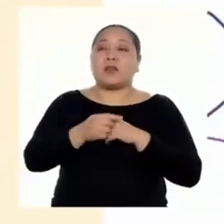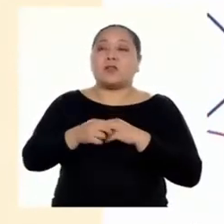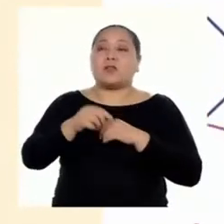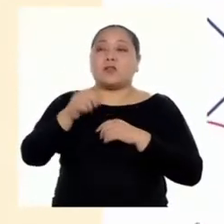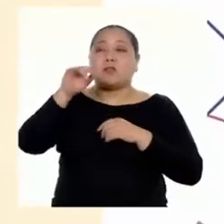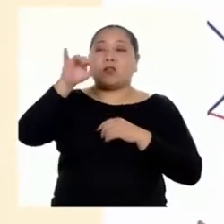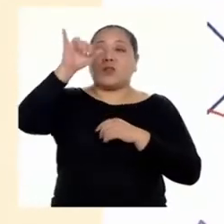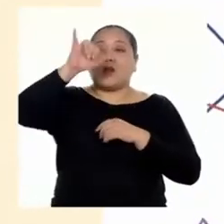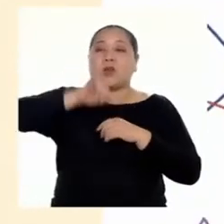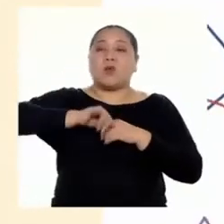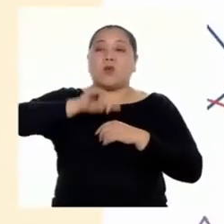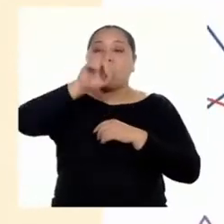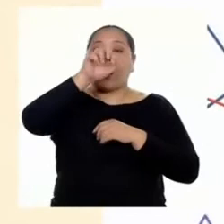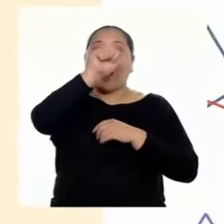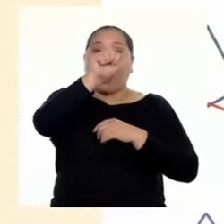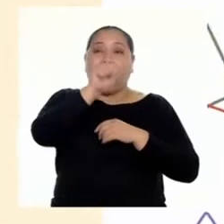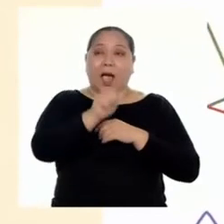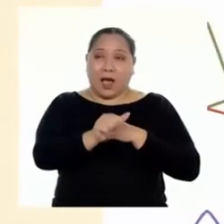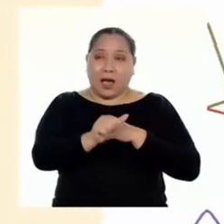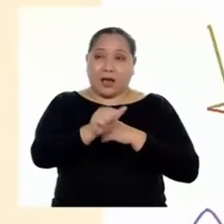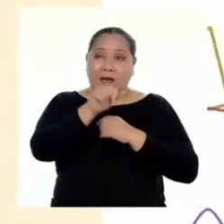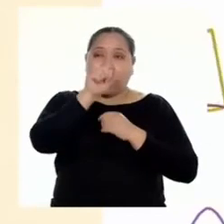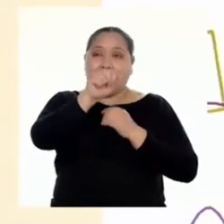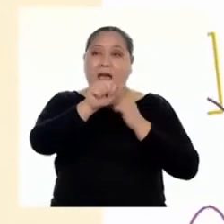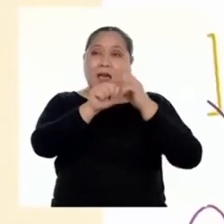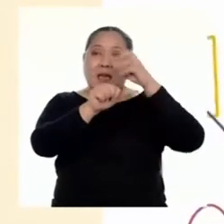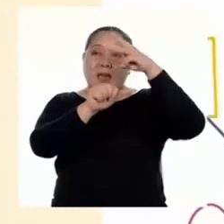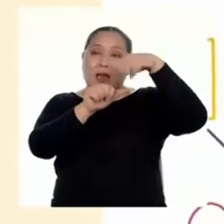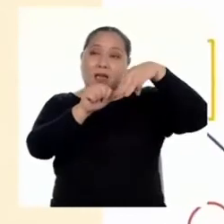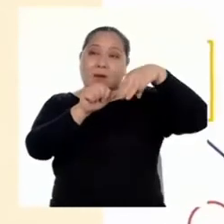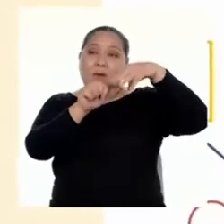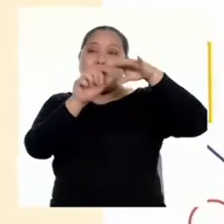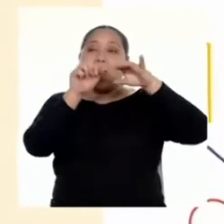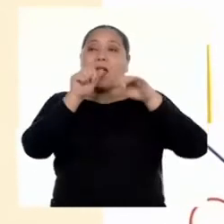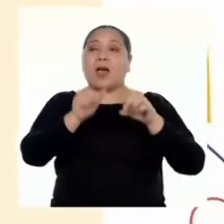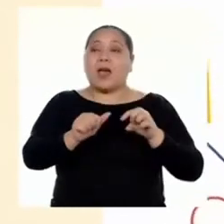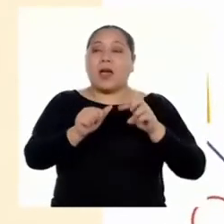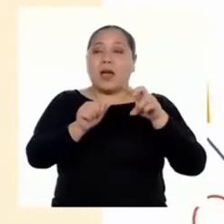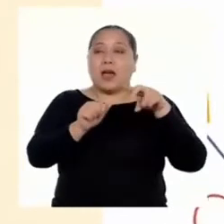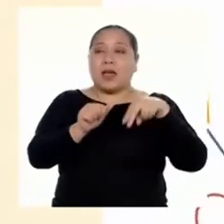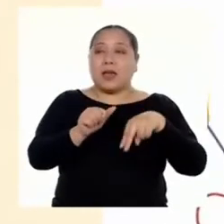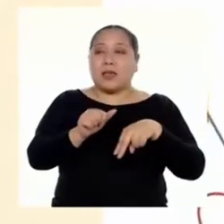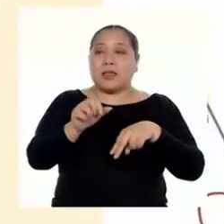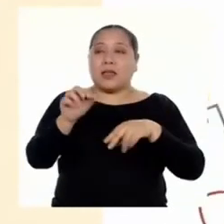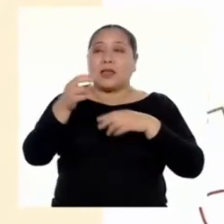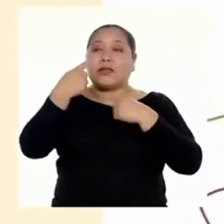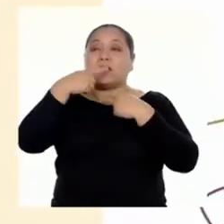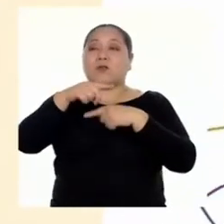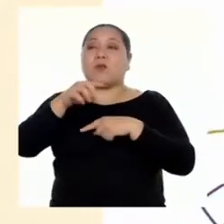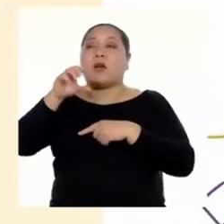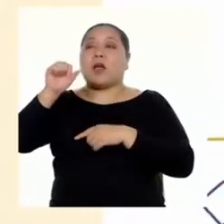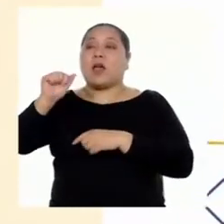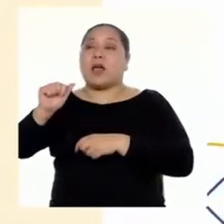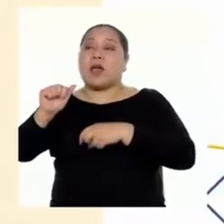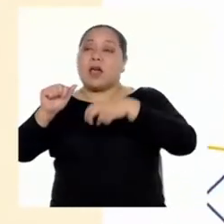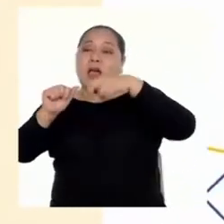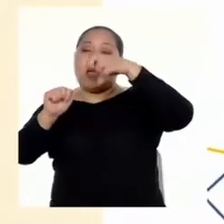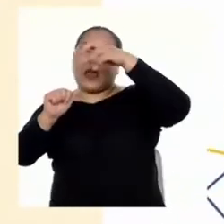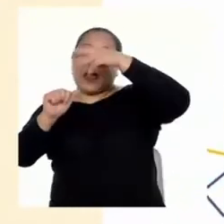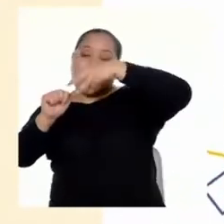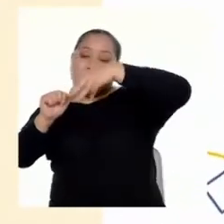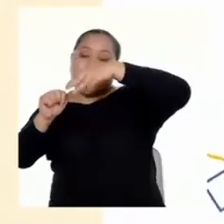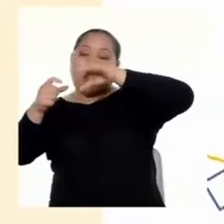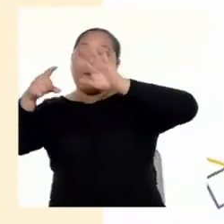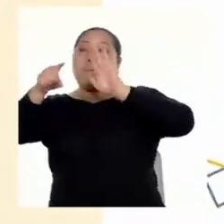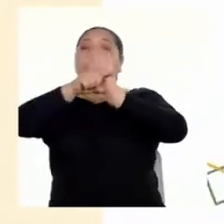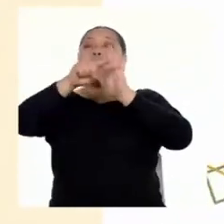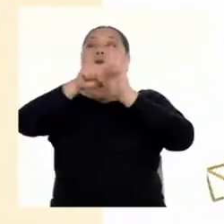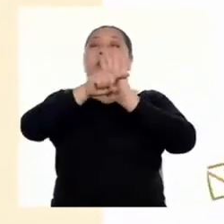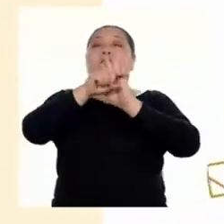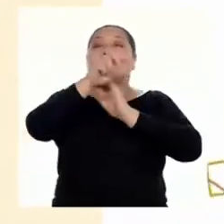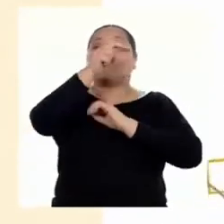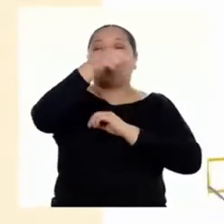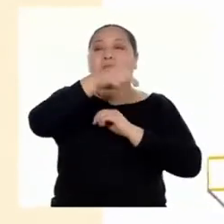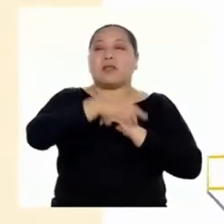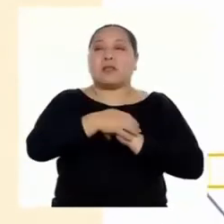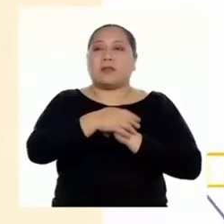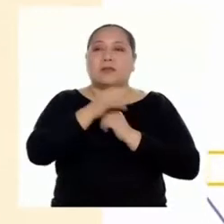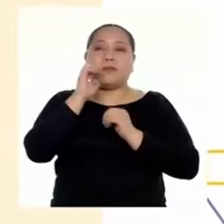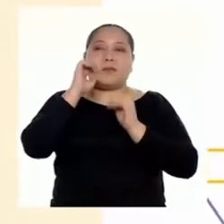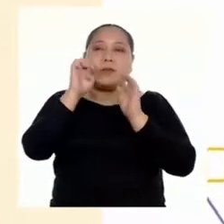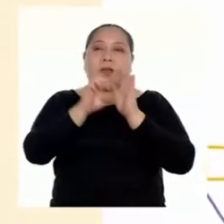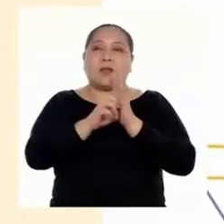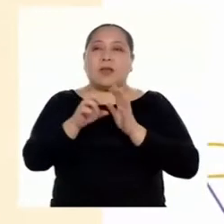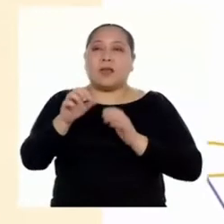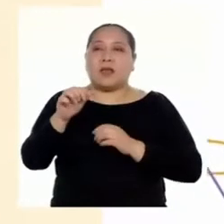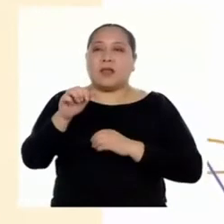misma base es otra potencia de la misma base cuyo exponente es la diferencia de los exponentes. Acá un